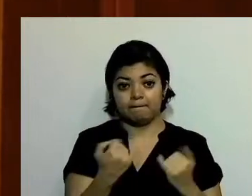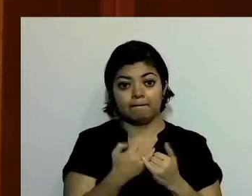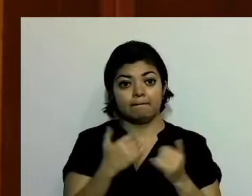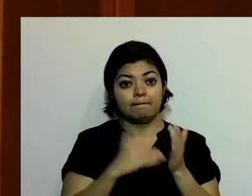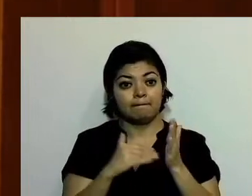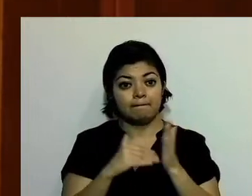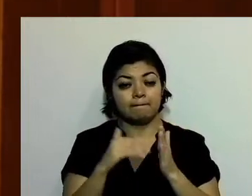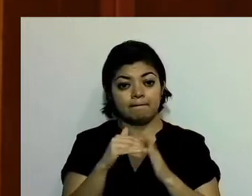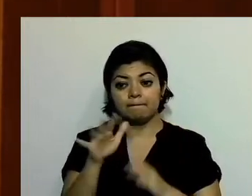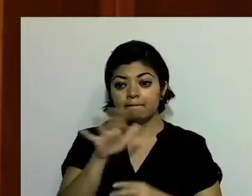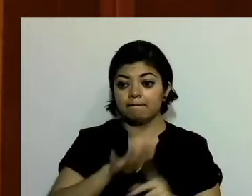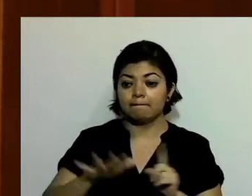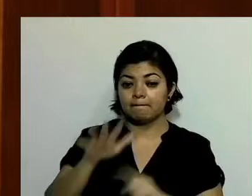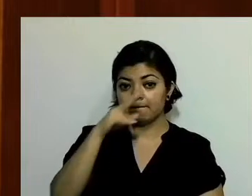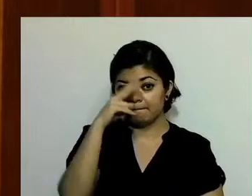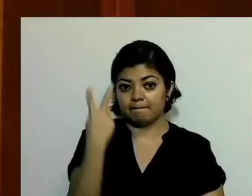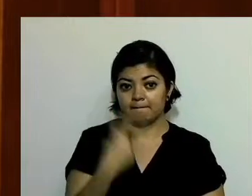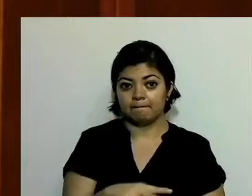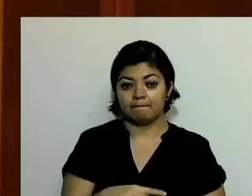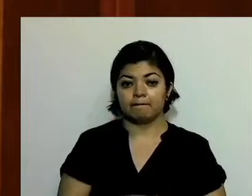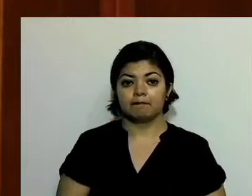mexicanos y mexicanas.